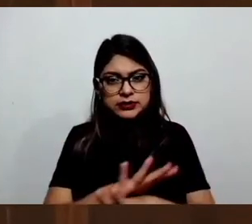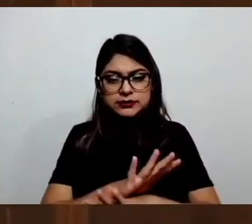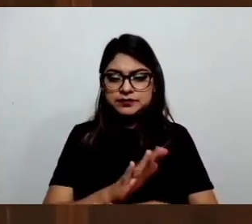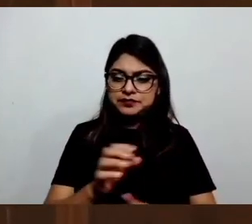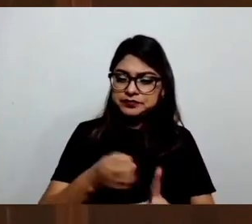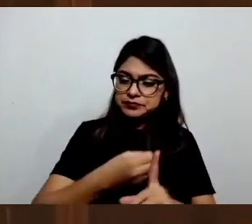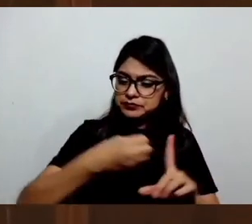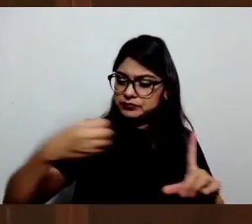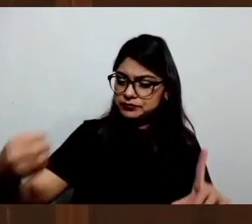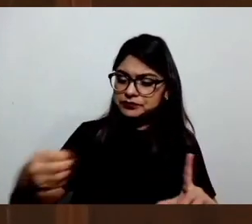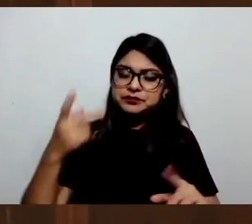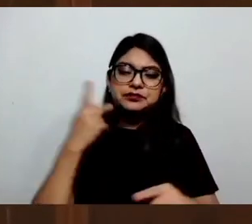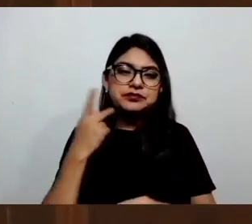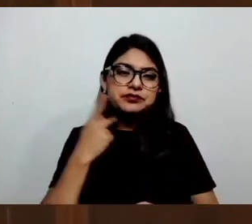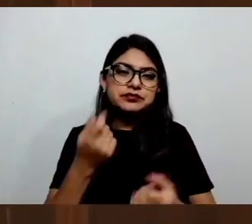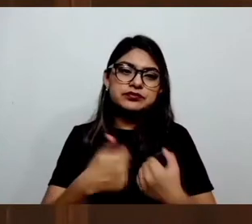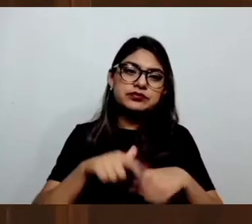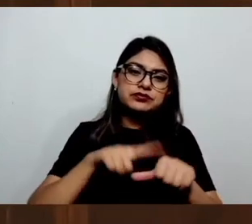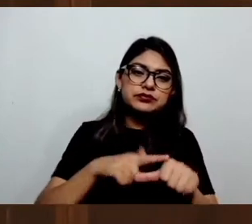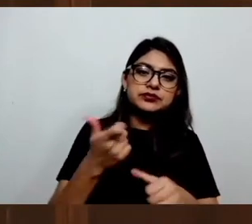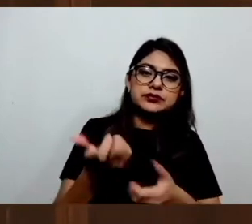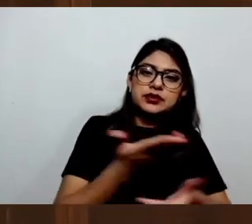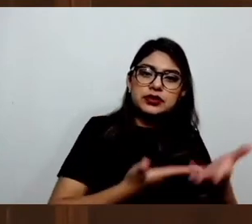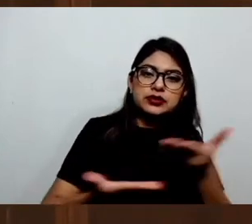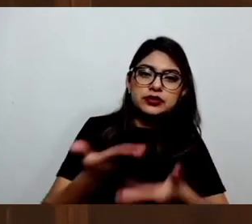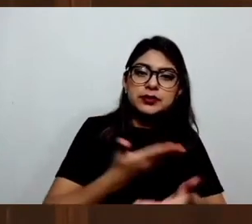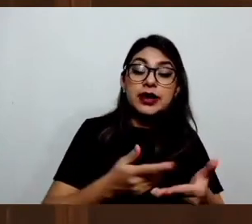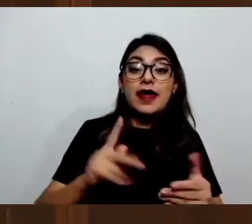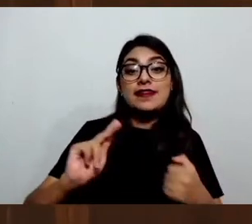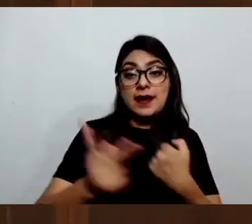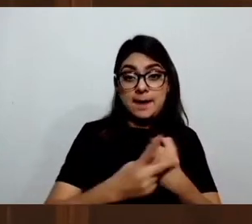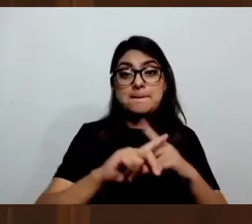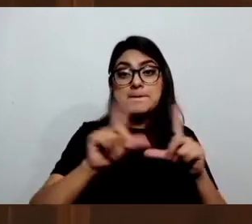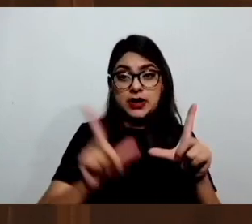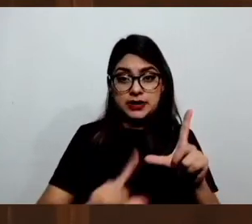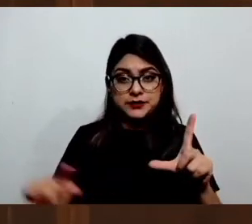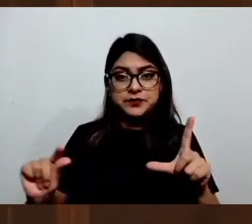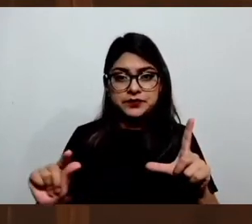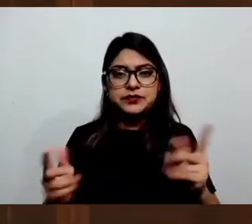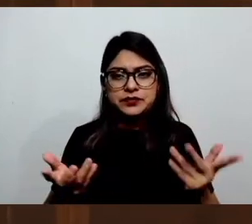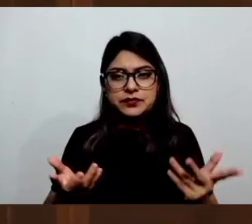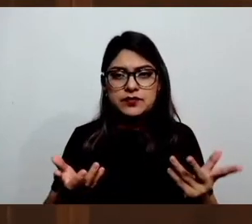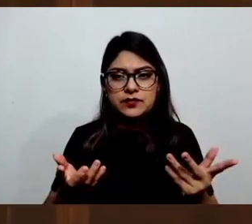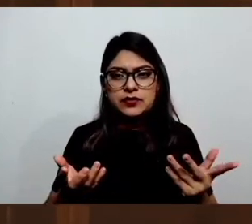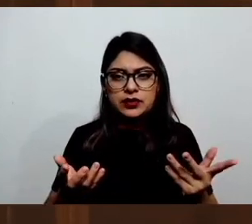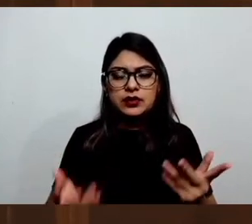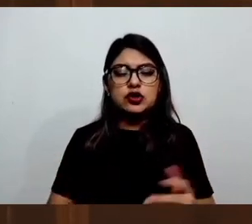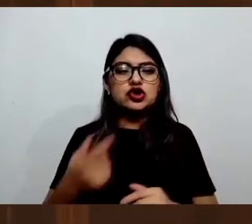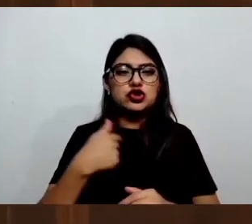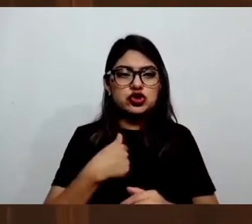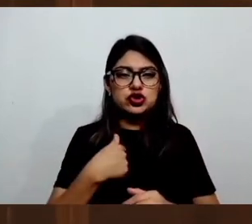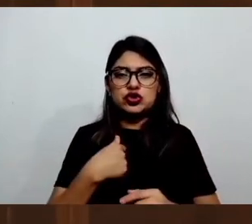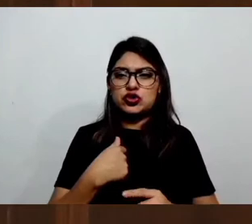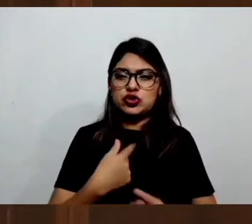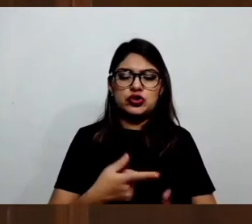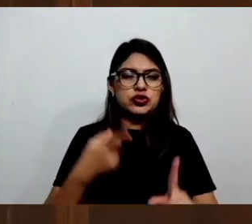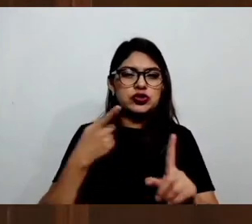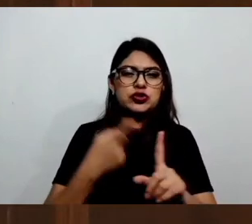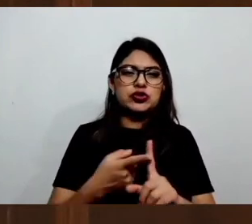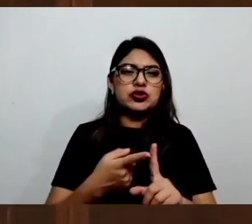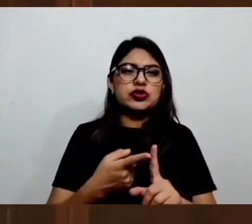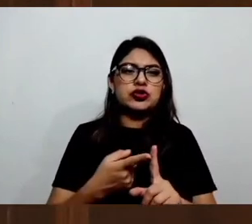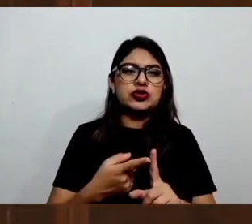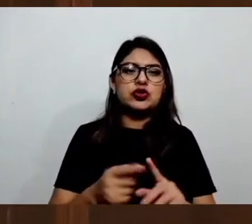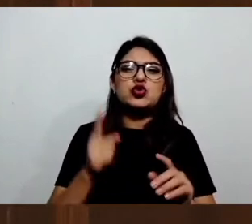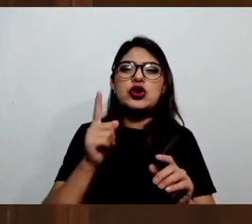económica de este país. Porque quiero terminar con una frase que